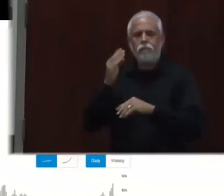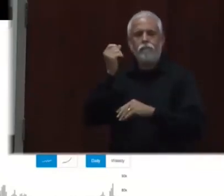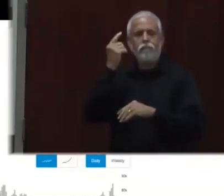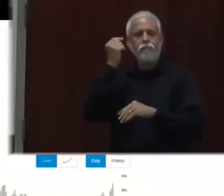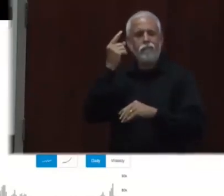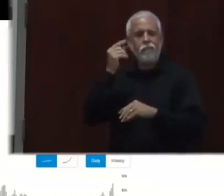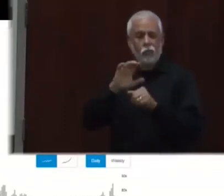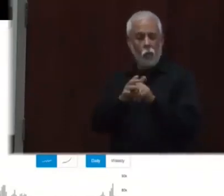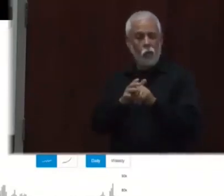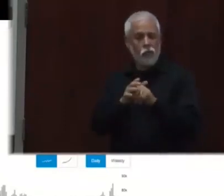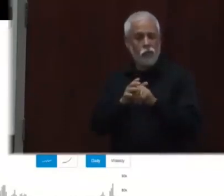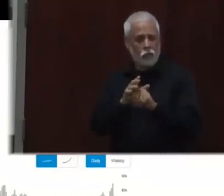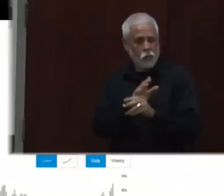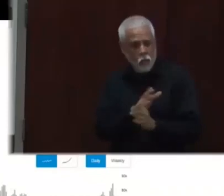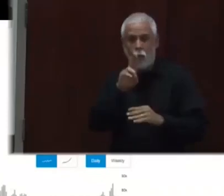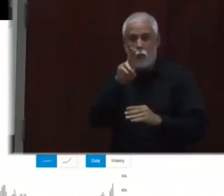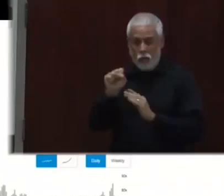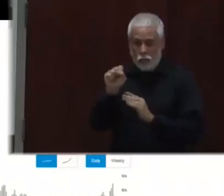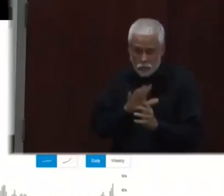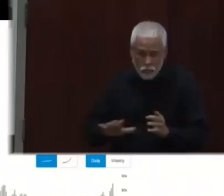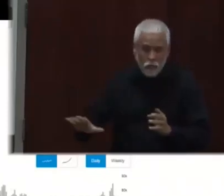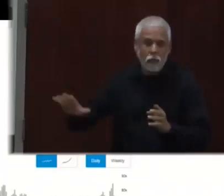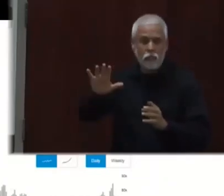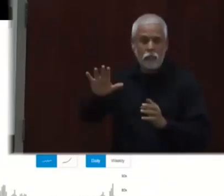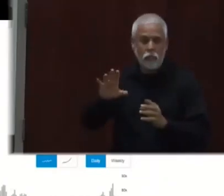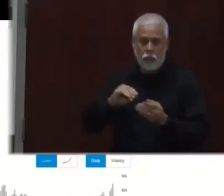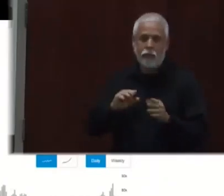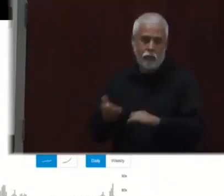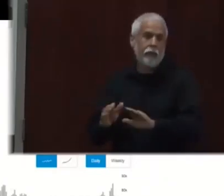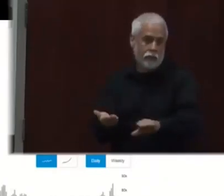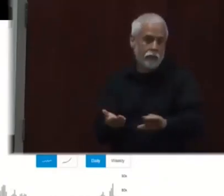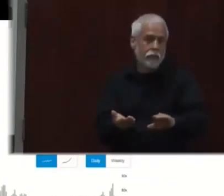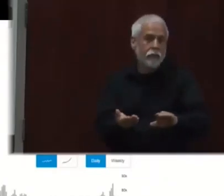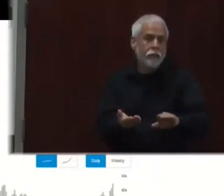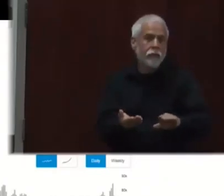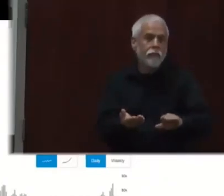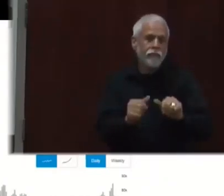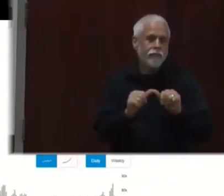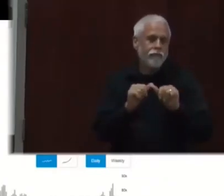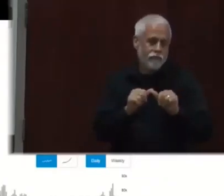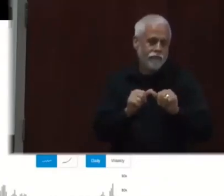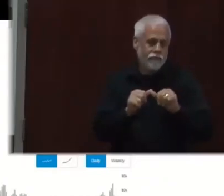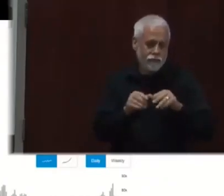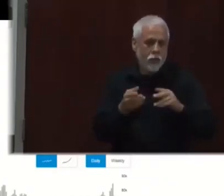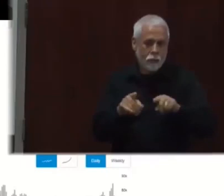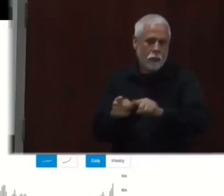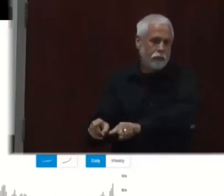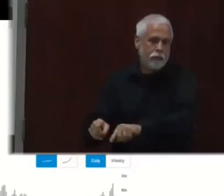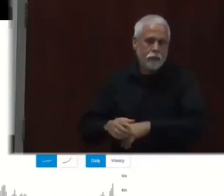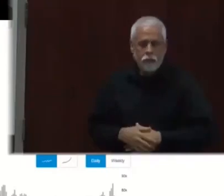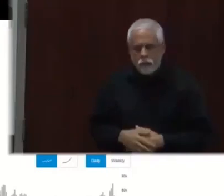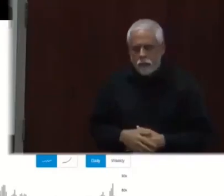Y estamos viendo, como Stacy presentó, se ven bastante similares de lo que está sucediendo